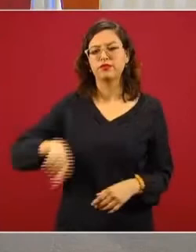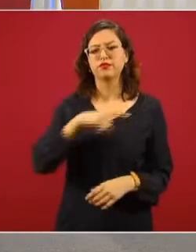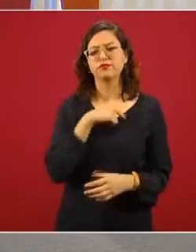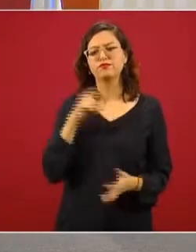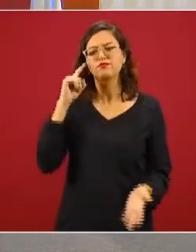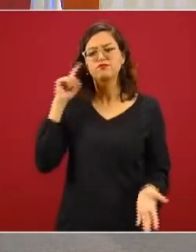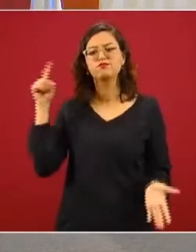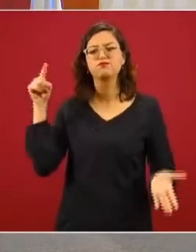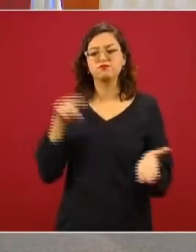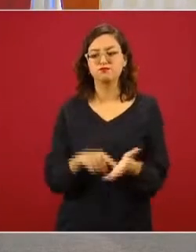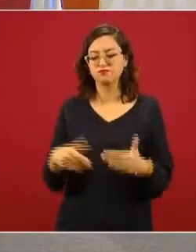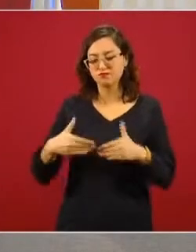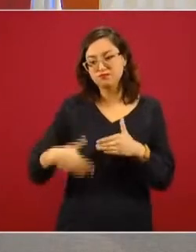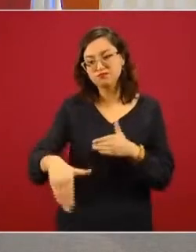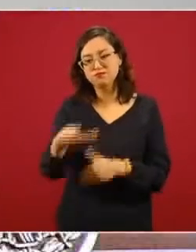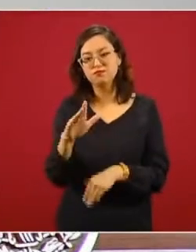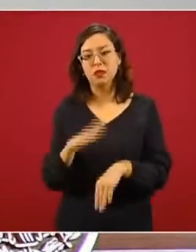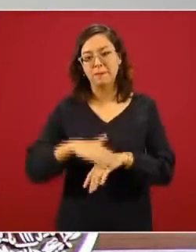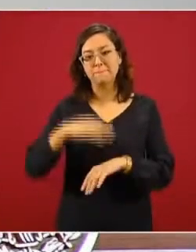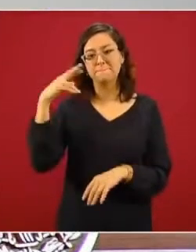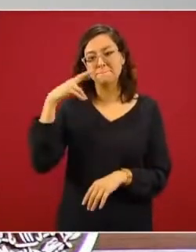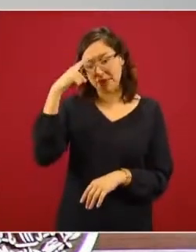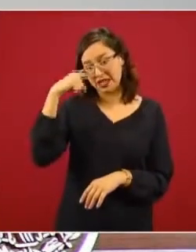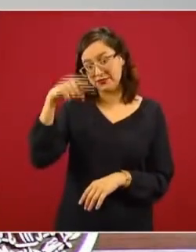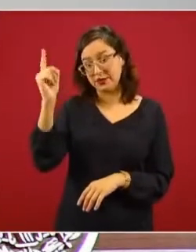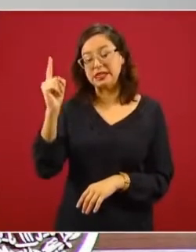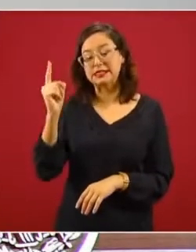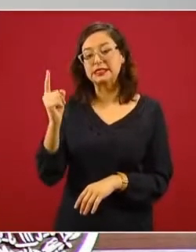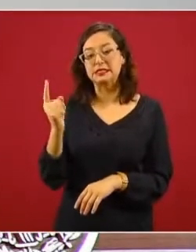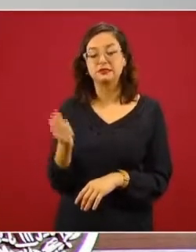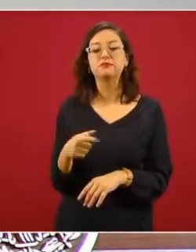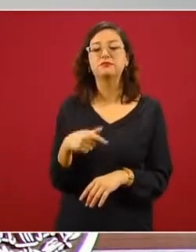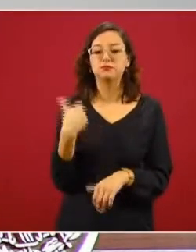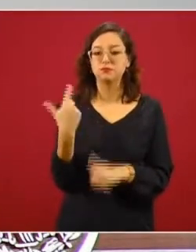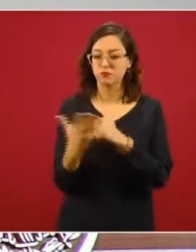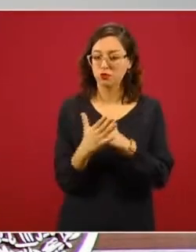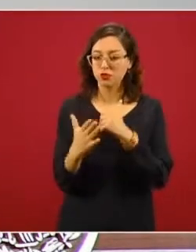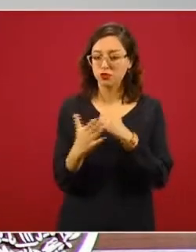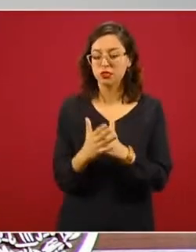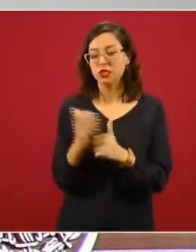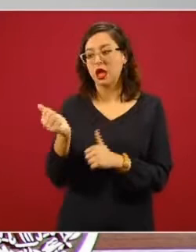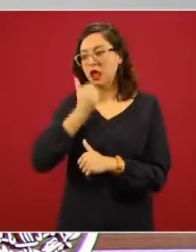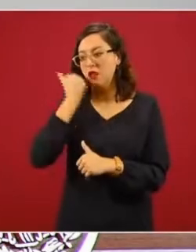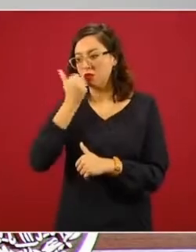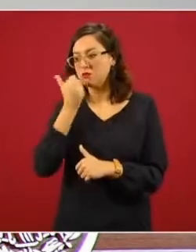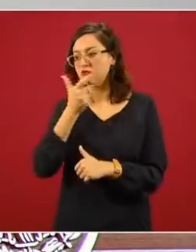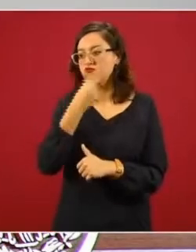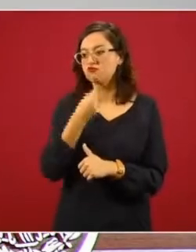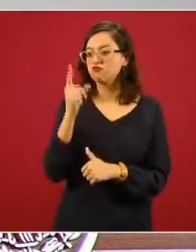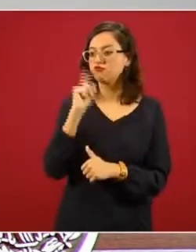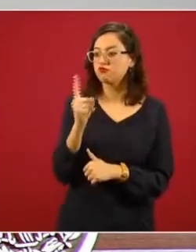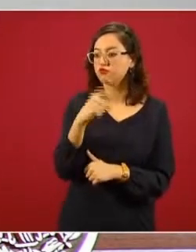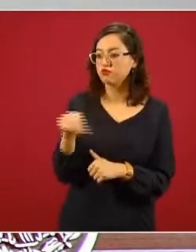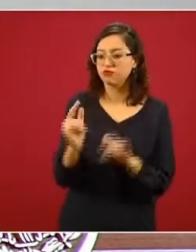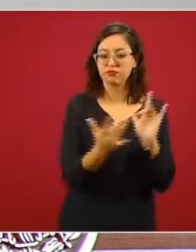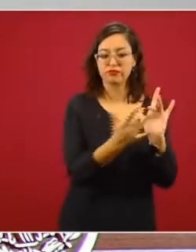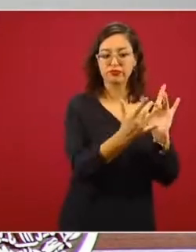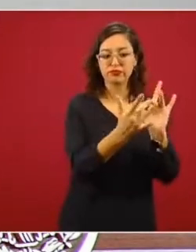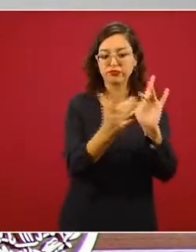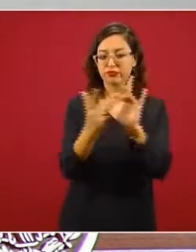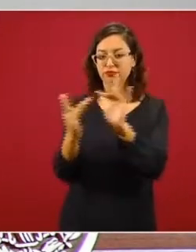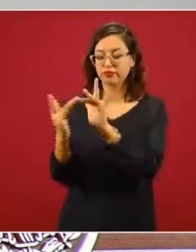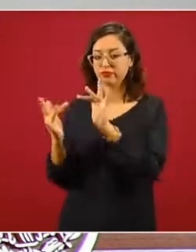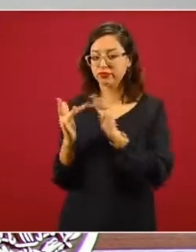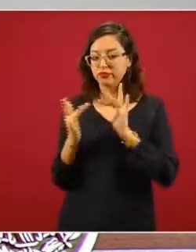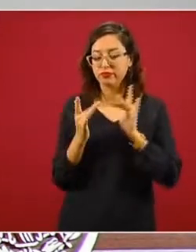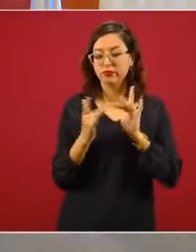será más fácil y estaremos pronto comunicándonos con nuestros becarias y becarios a través de